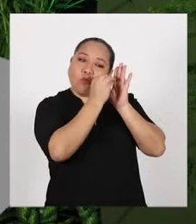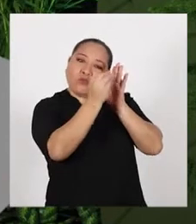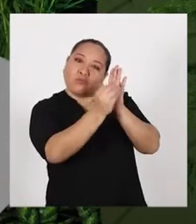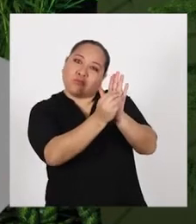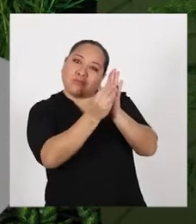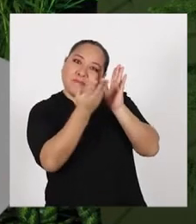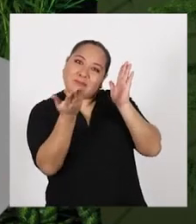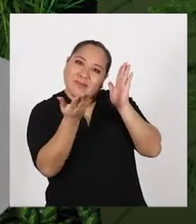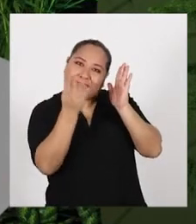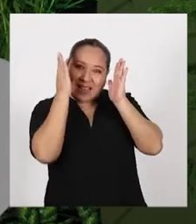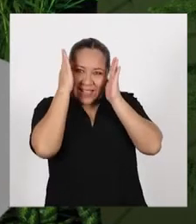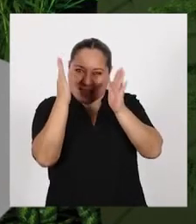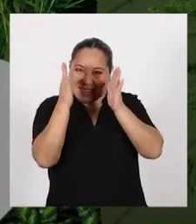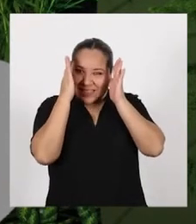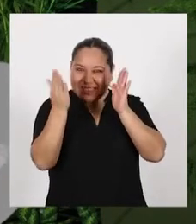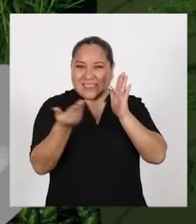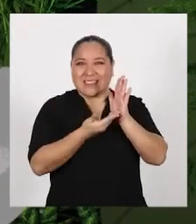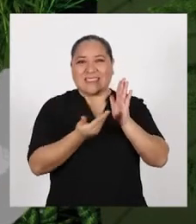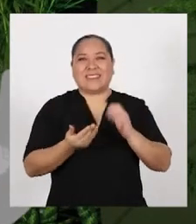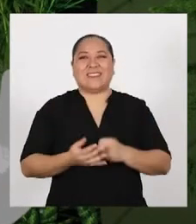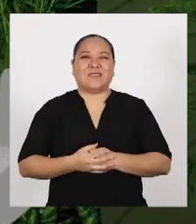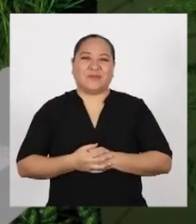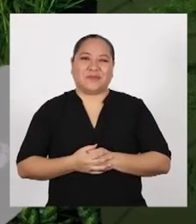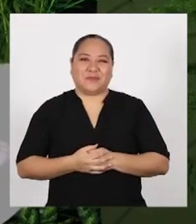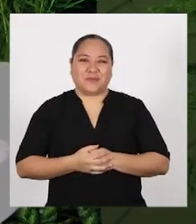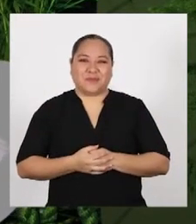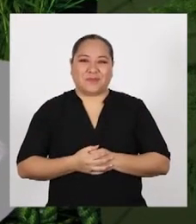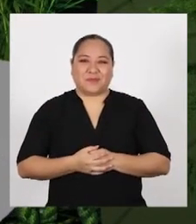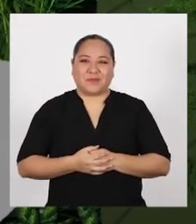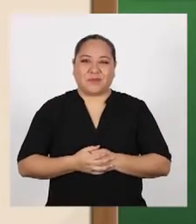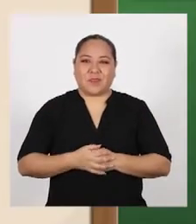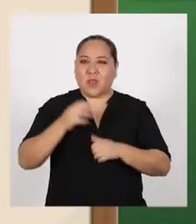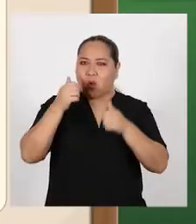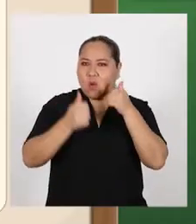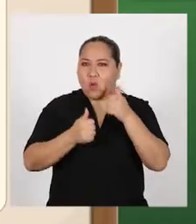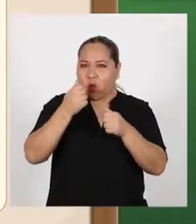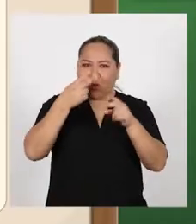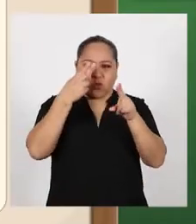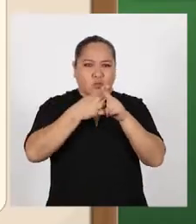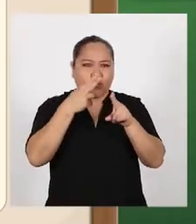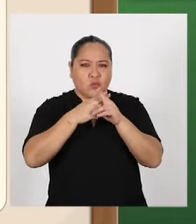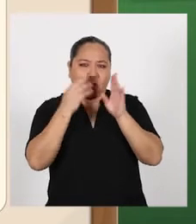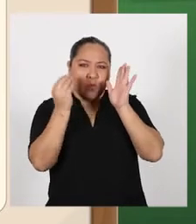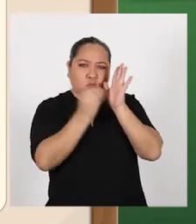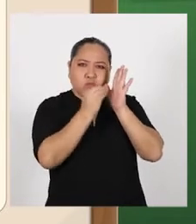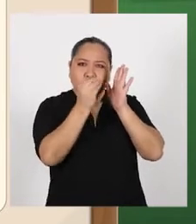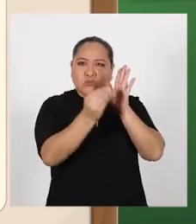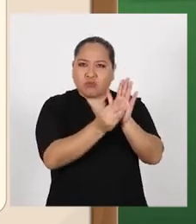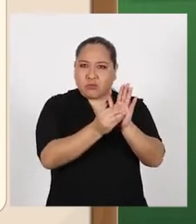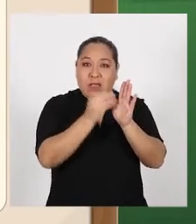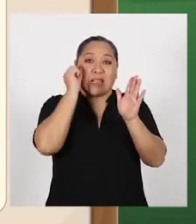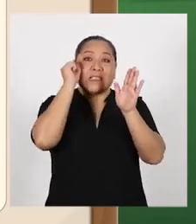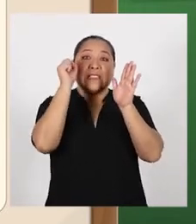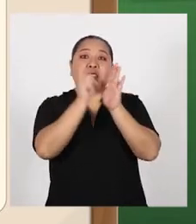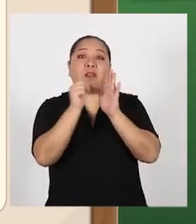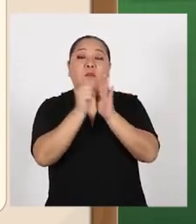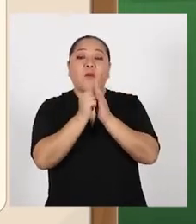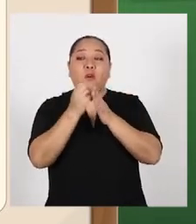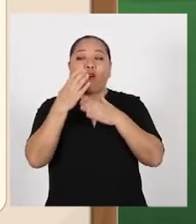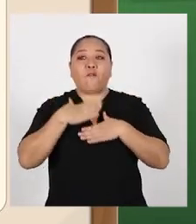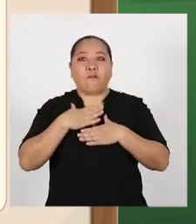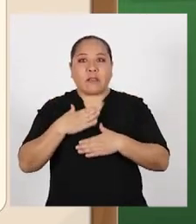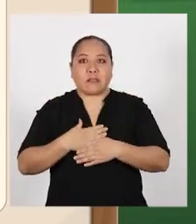donde pertenecen ¡Atentas y atentos! ¿Cuáles de los nombres pertenecen a las señales